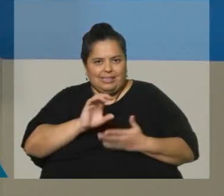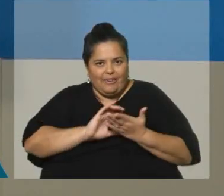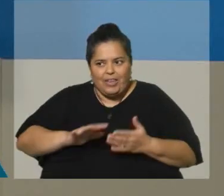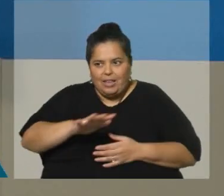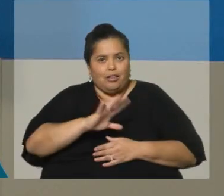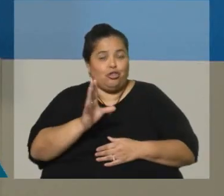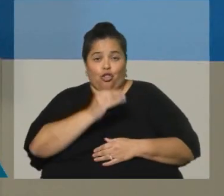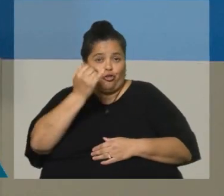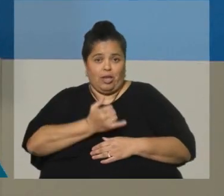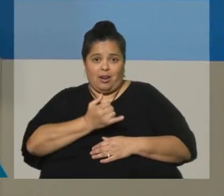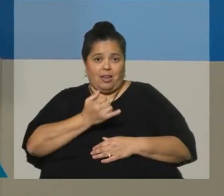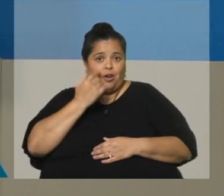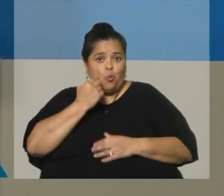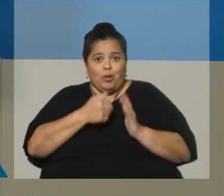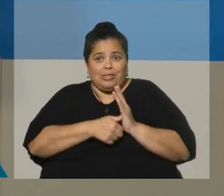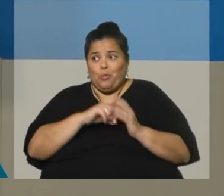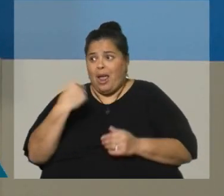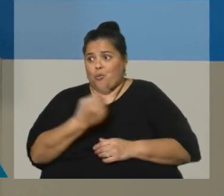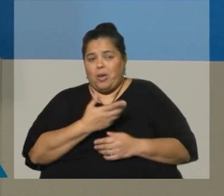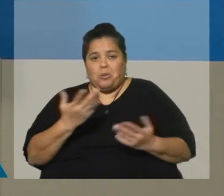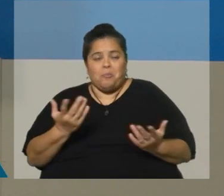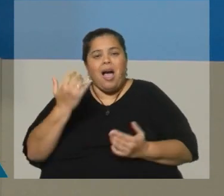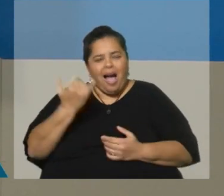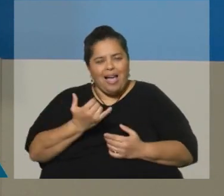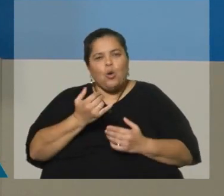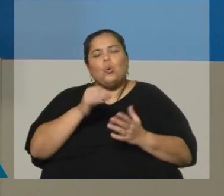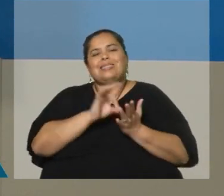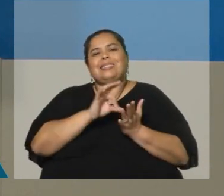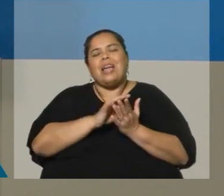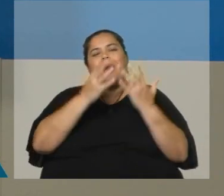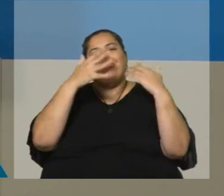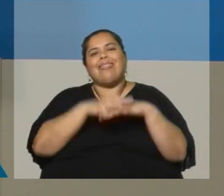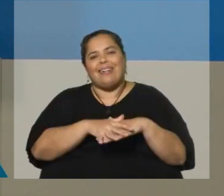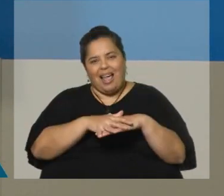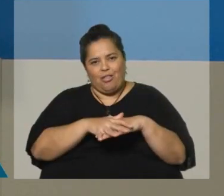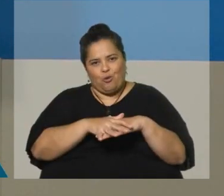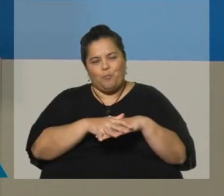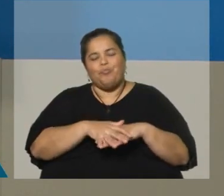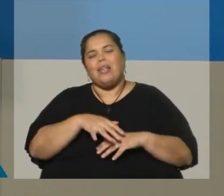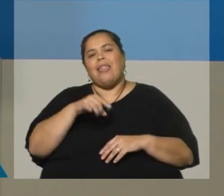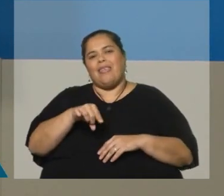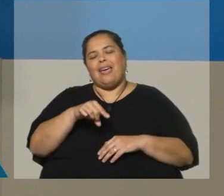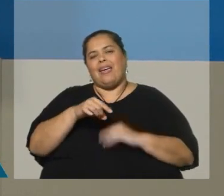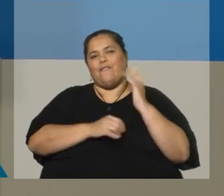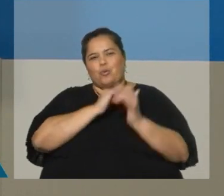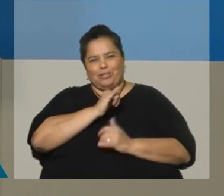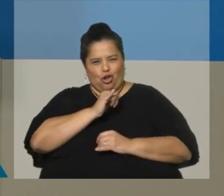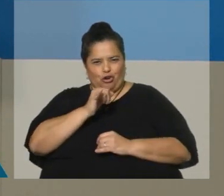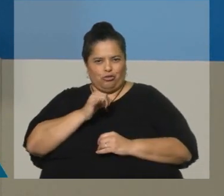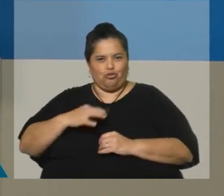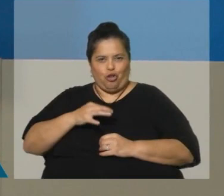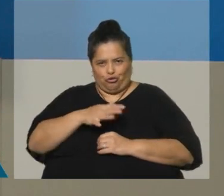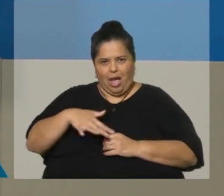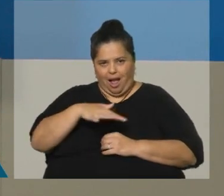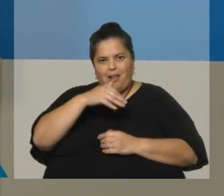también existe lo que se llama el Sistema Integrado de Información del Área Social, el CIAS, donde es una base integrada de información